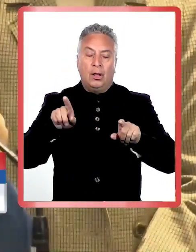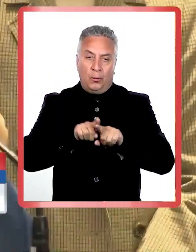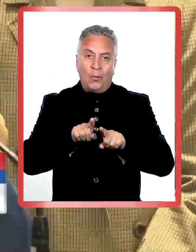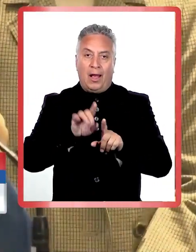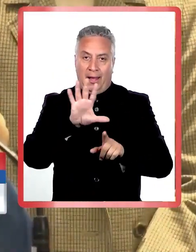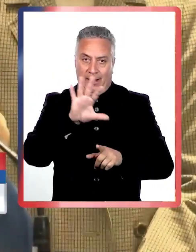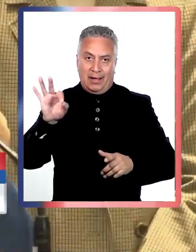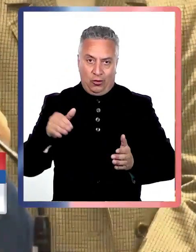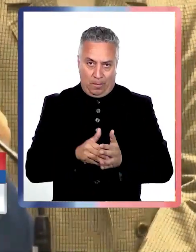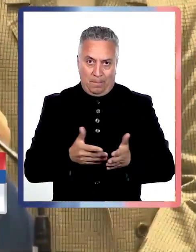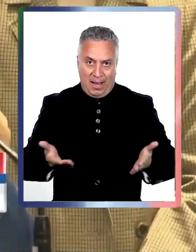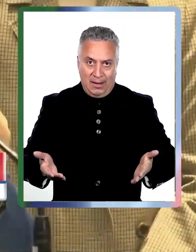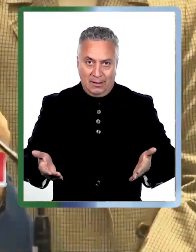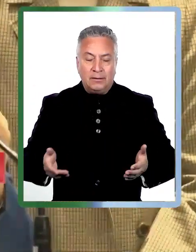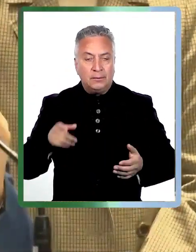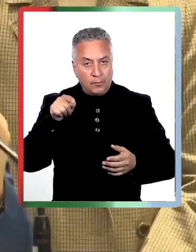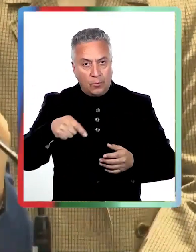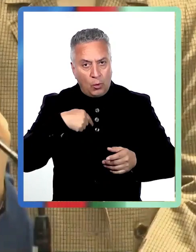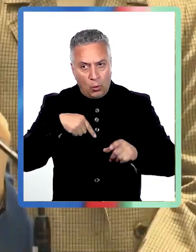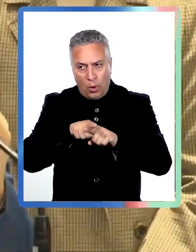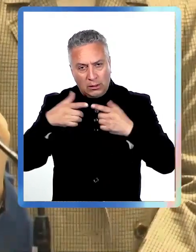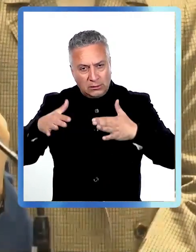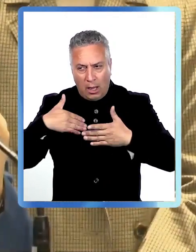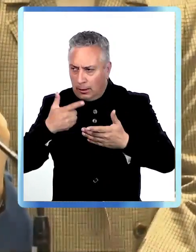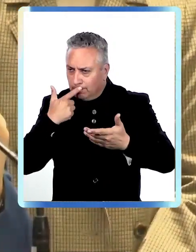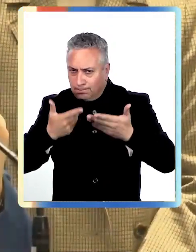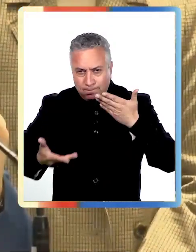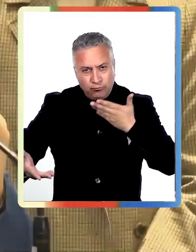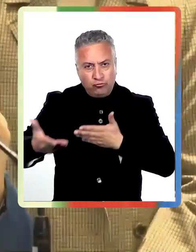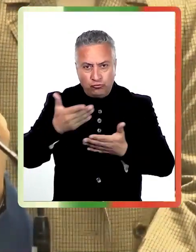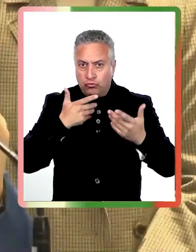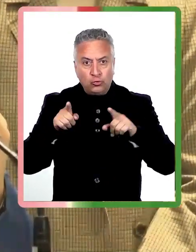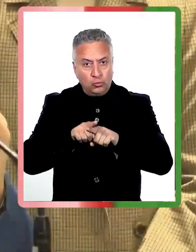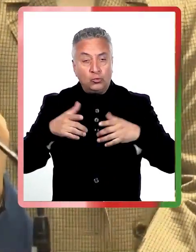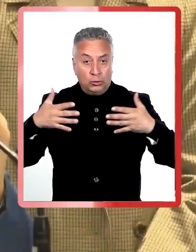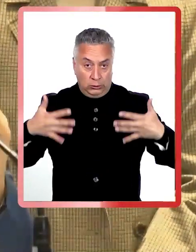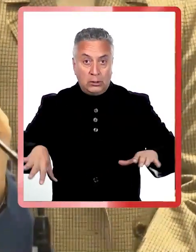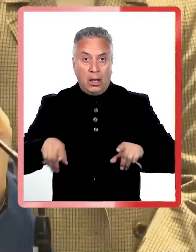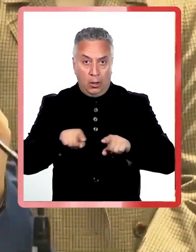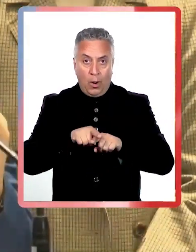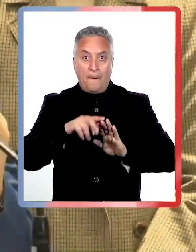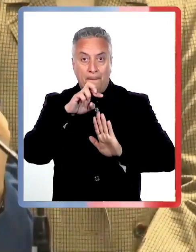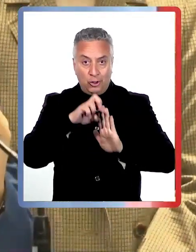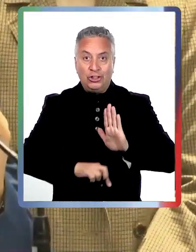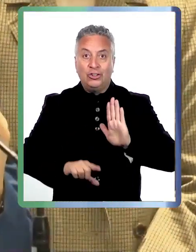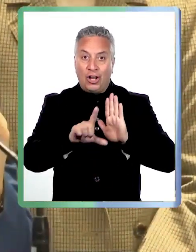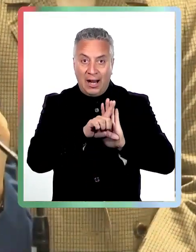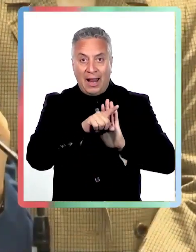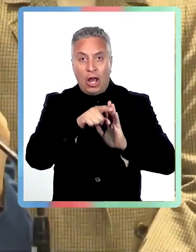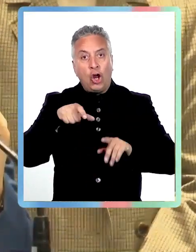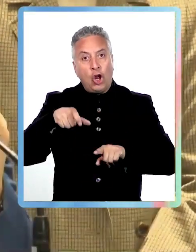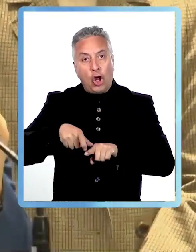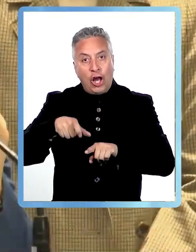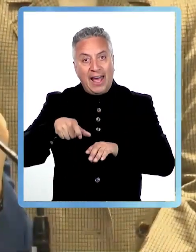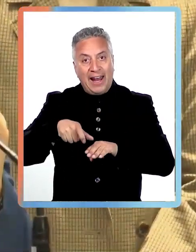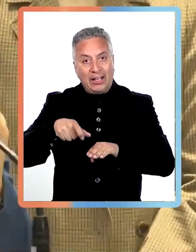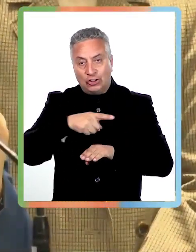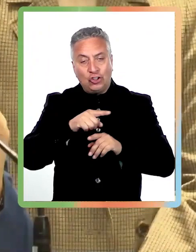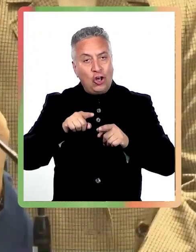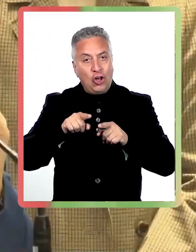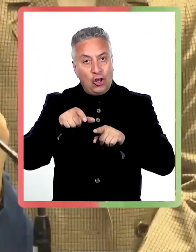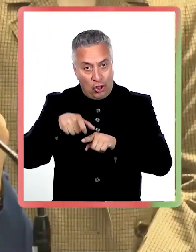que al momento en el cual realizamos esta negociación y además se discutió y aprobó este proyecto de ley en el Congreso Nacional,